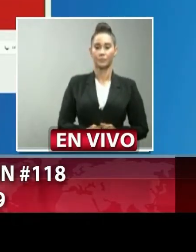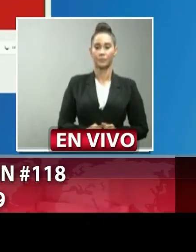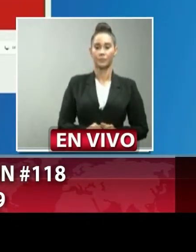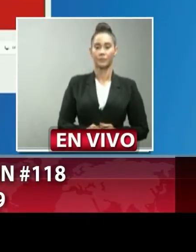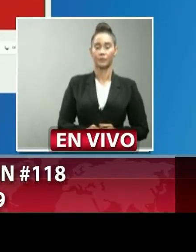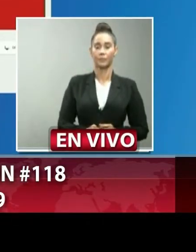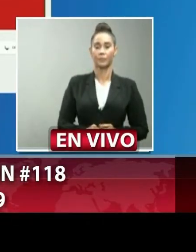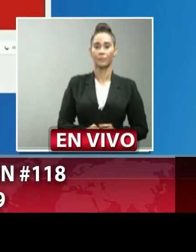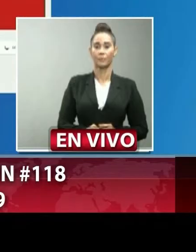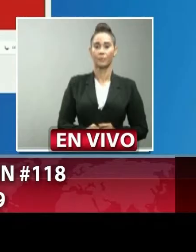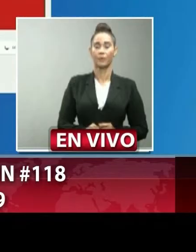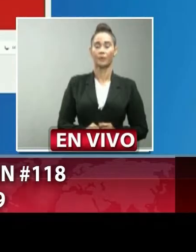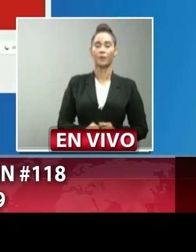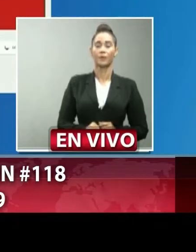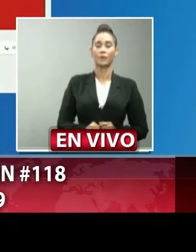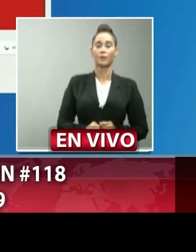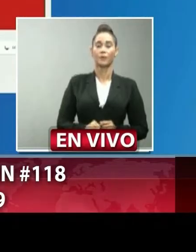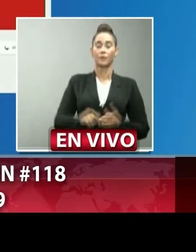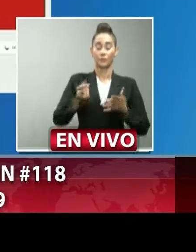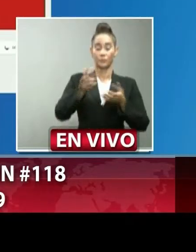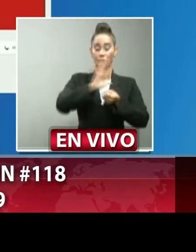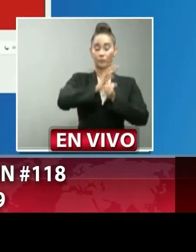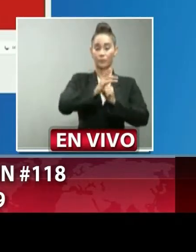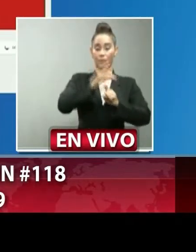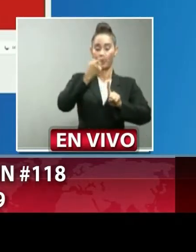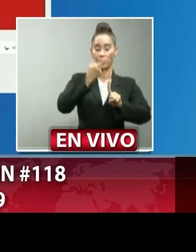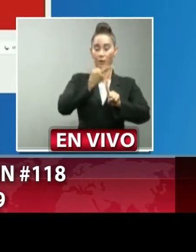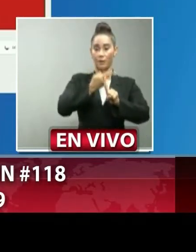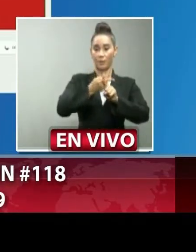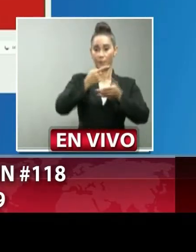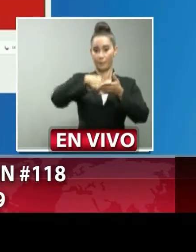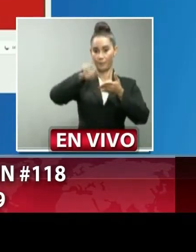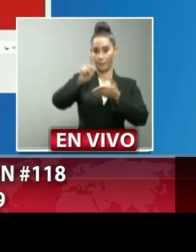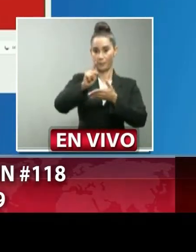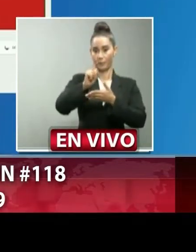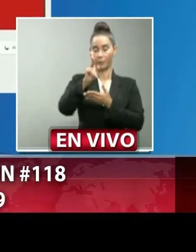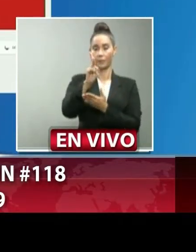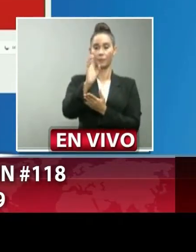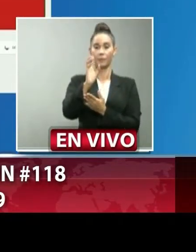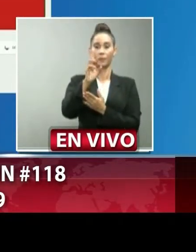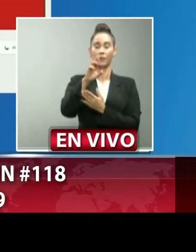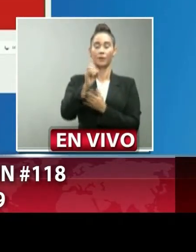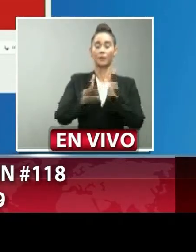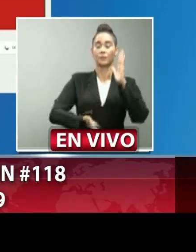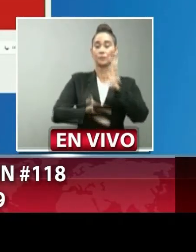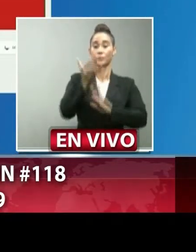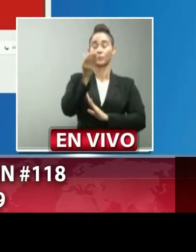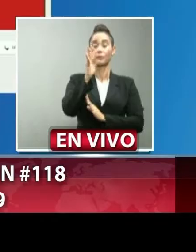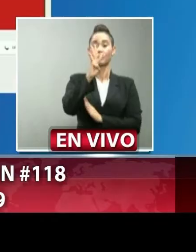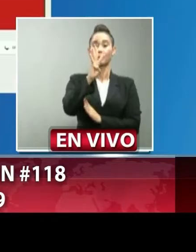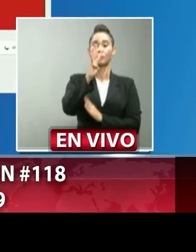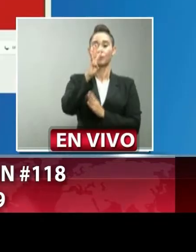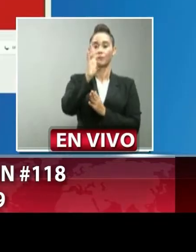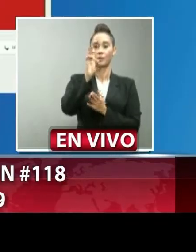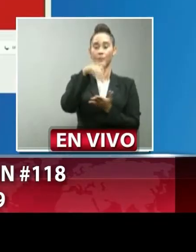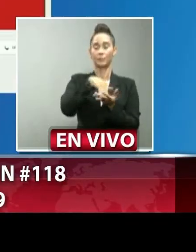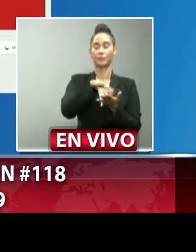en los casos confirmados por PCR han ascendido a 47